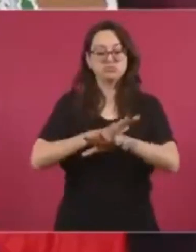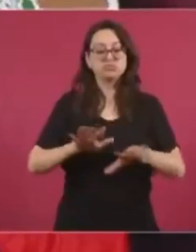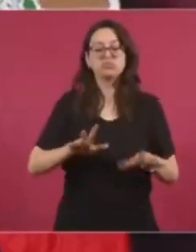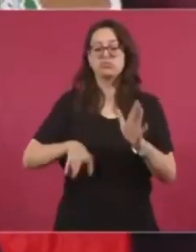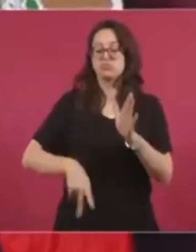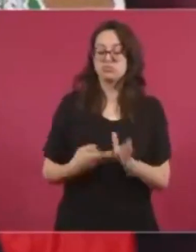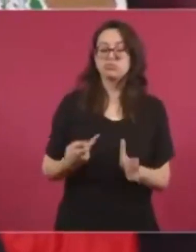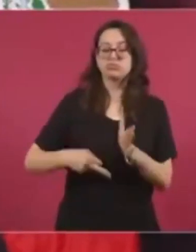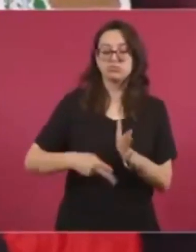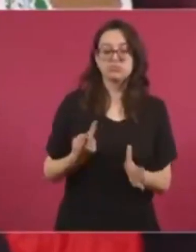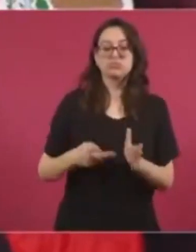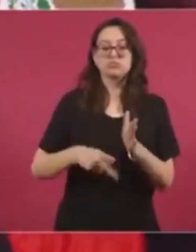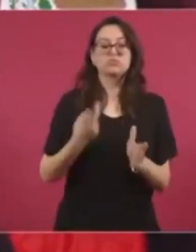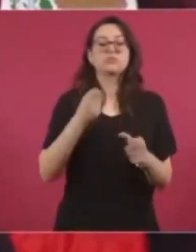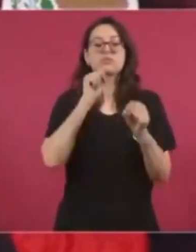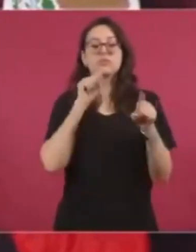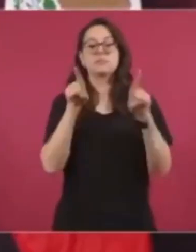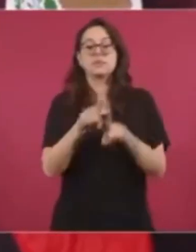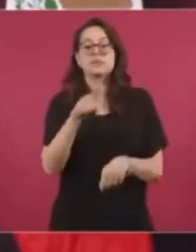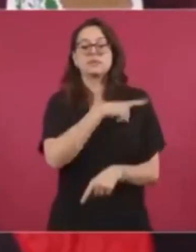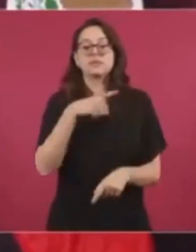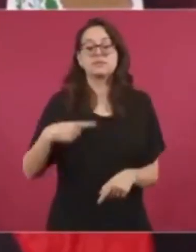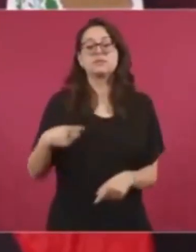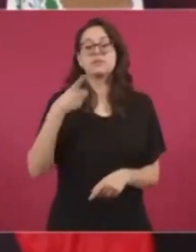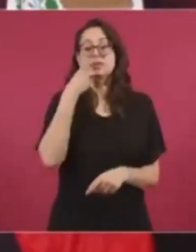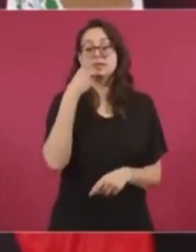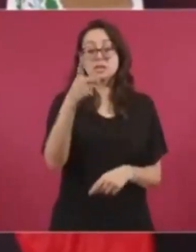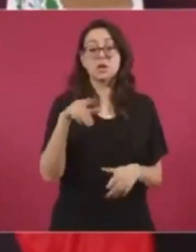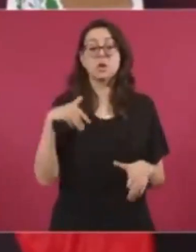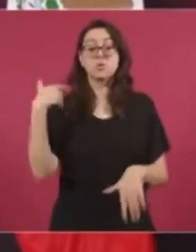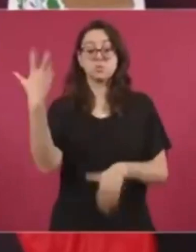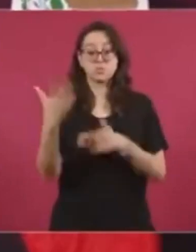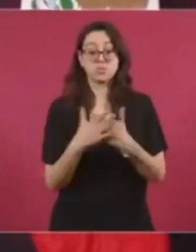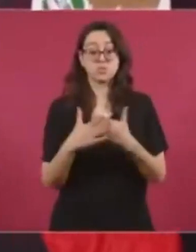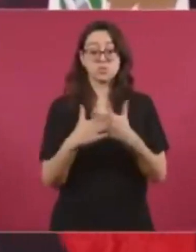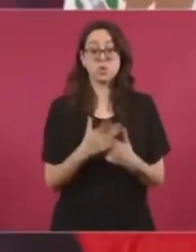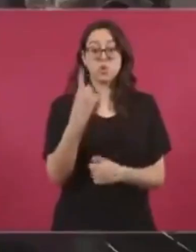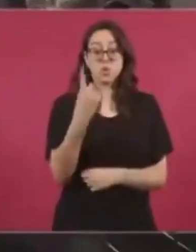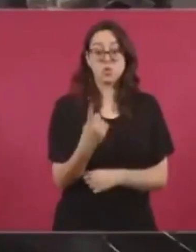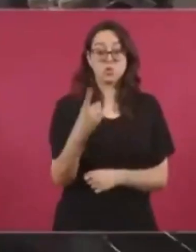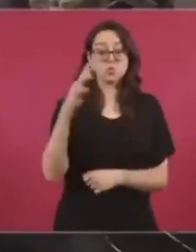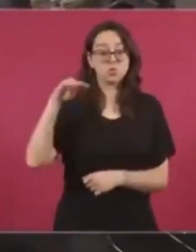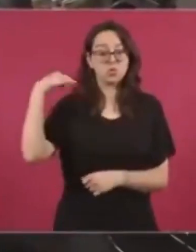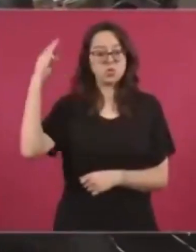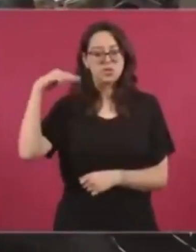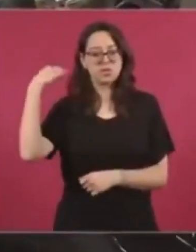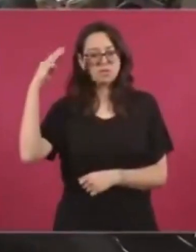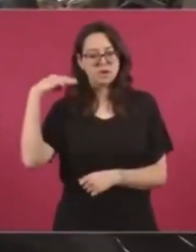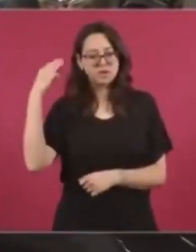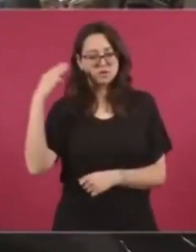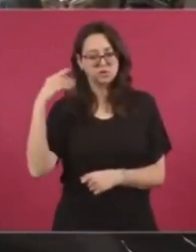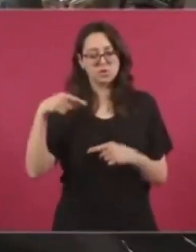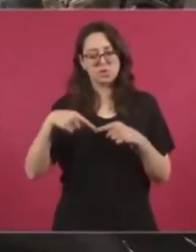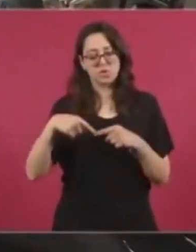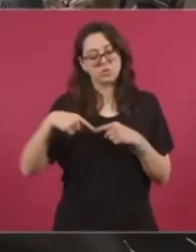Comentarles que a partir de la veda yo voy a hacer un recorrido